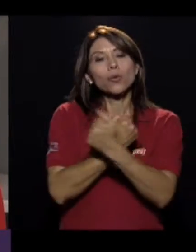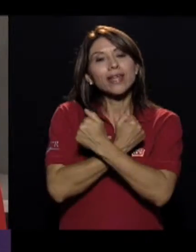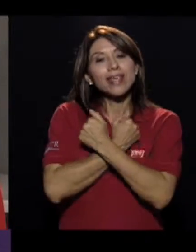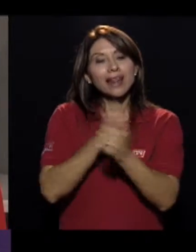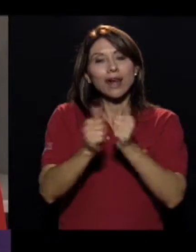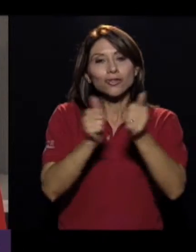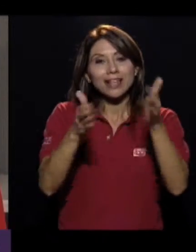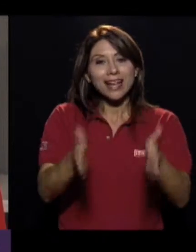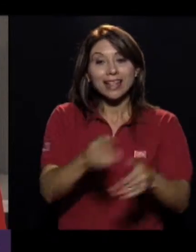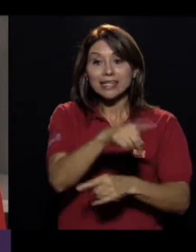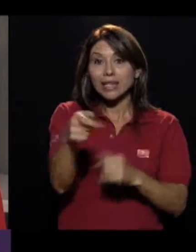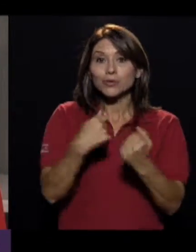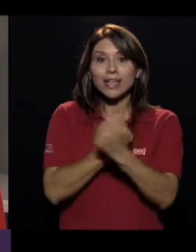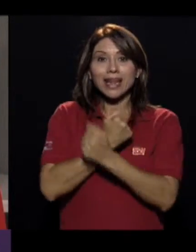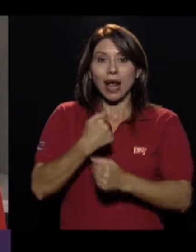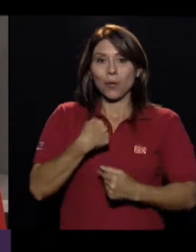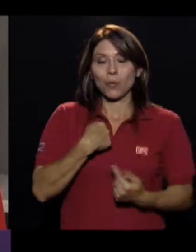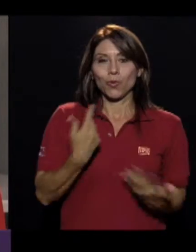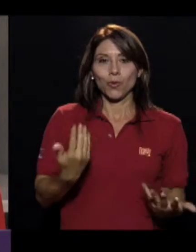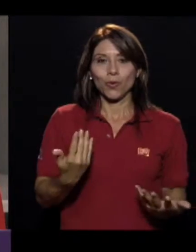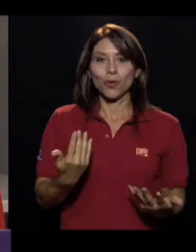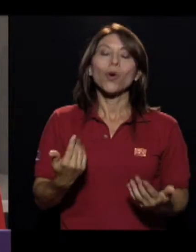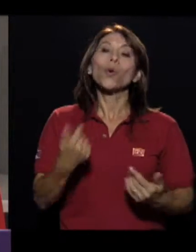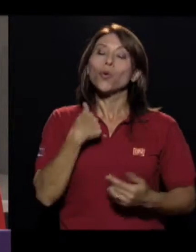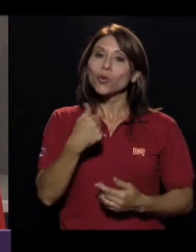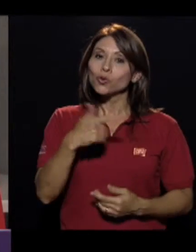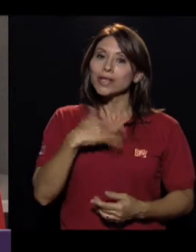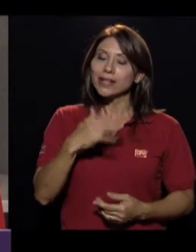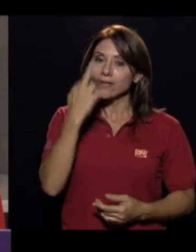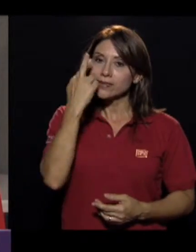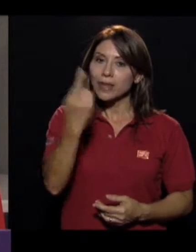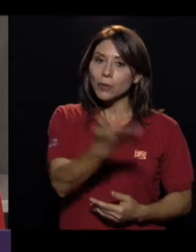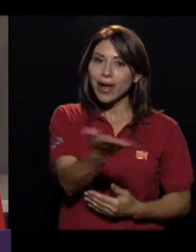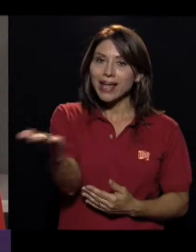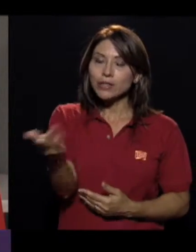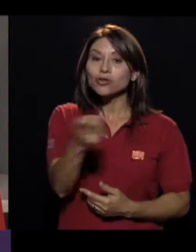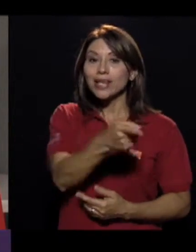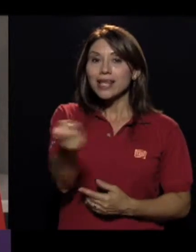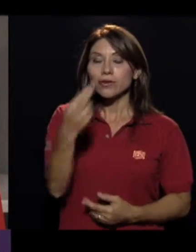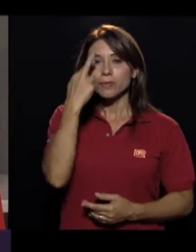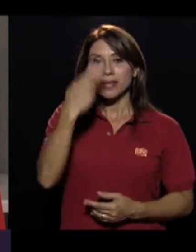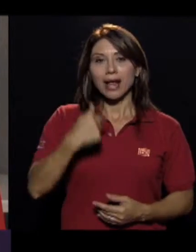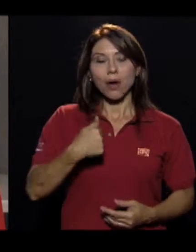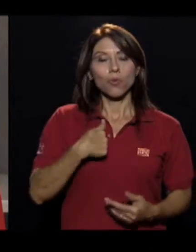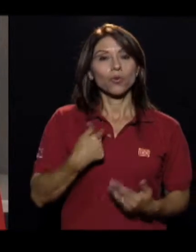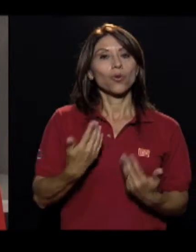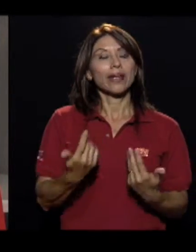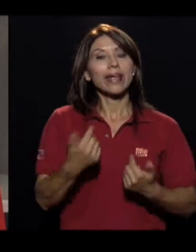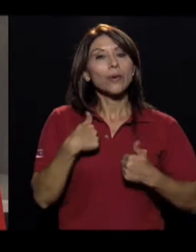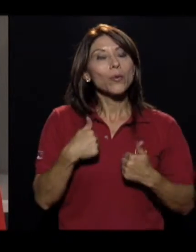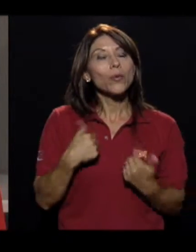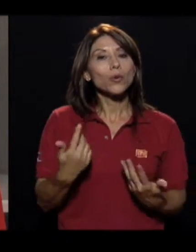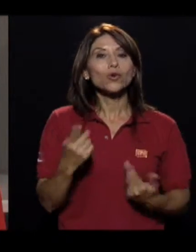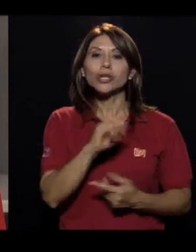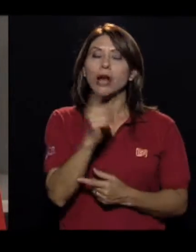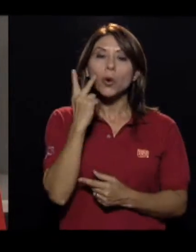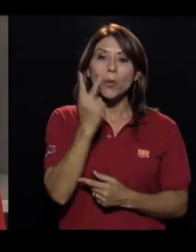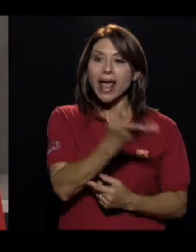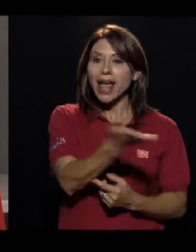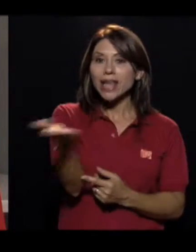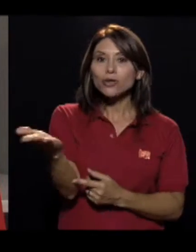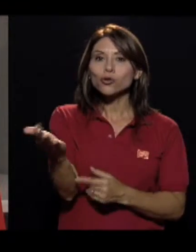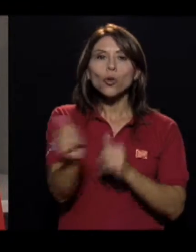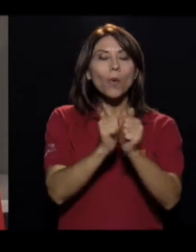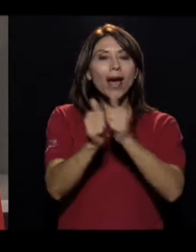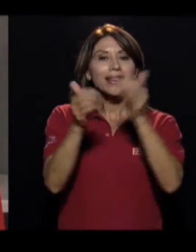Que uno llega a querer tanto a sus atletas y los atletas a uno. Llega uno a tener tanto respeto a ellos y ellos hacia uno, que